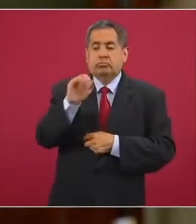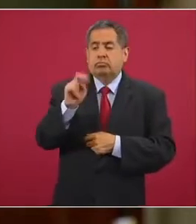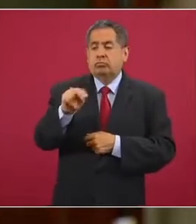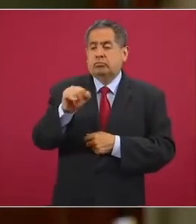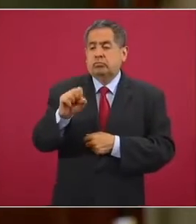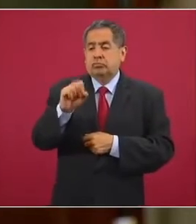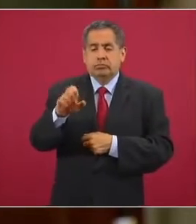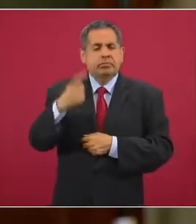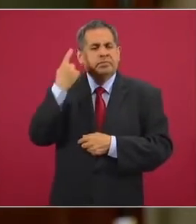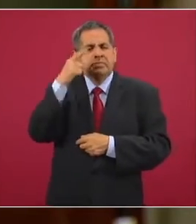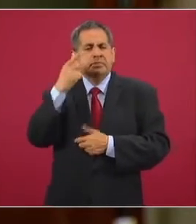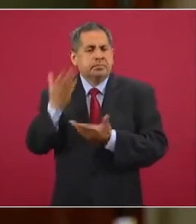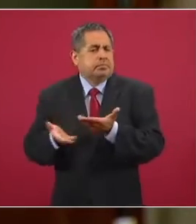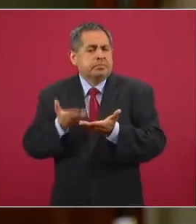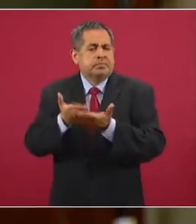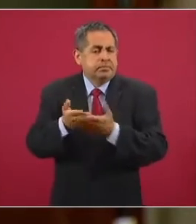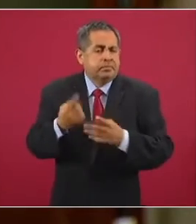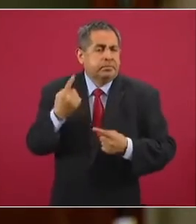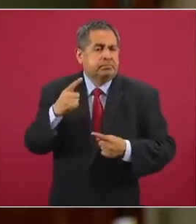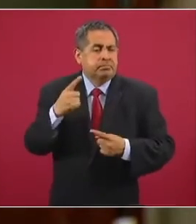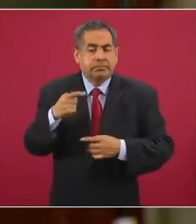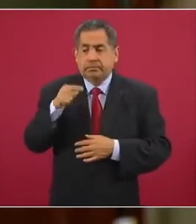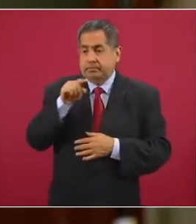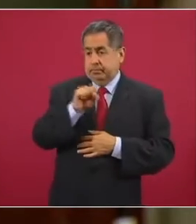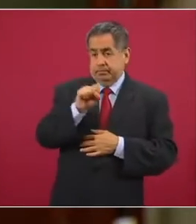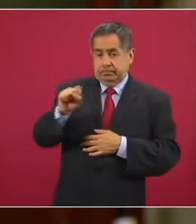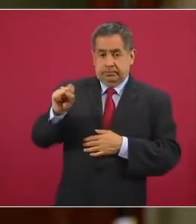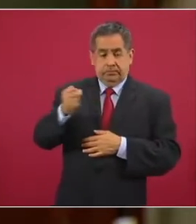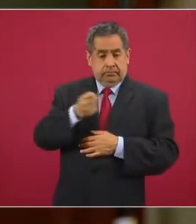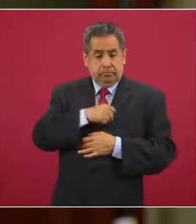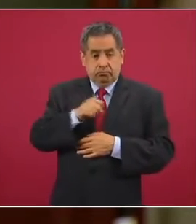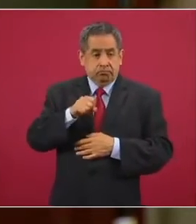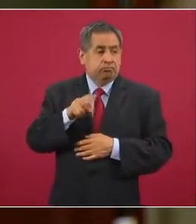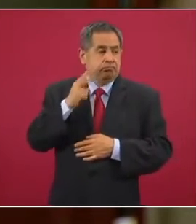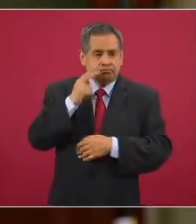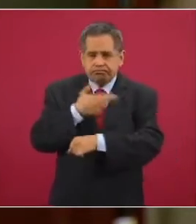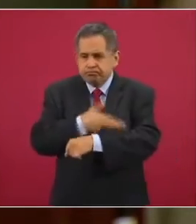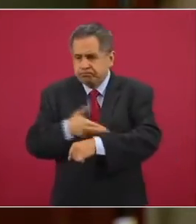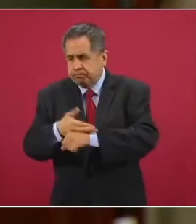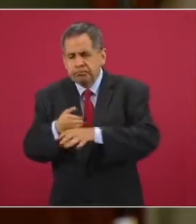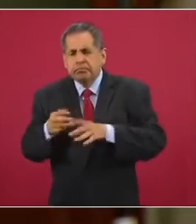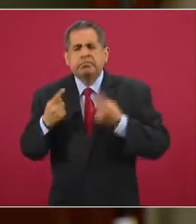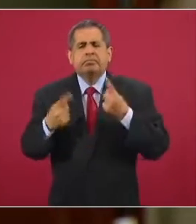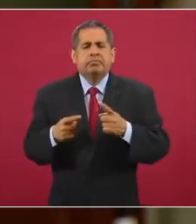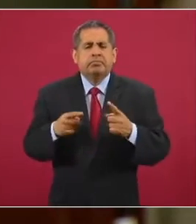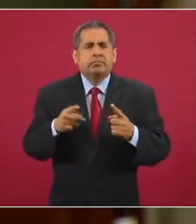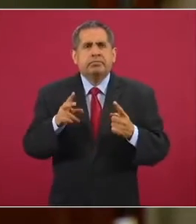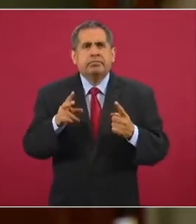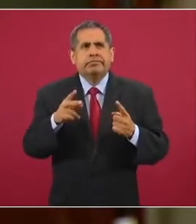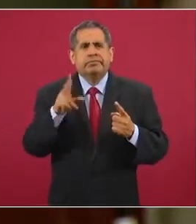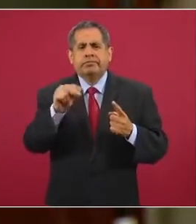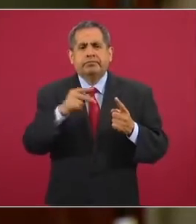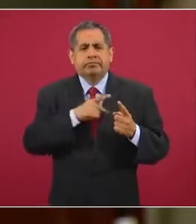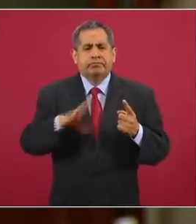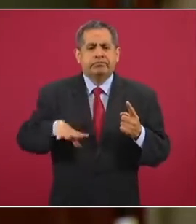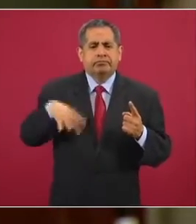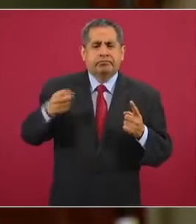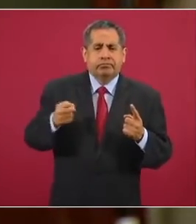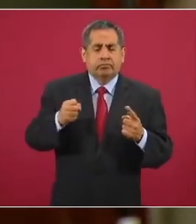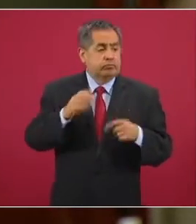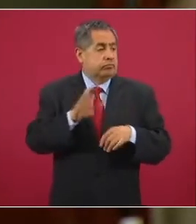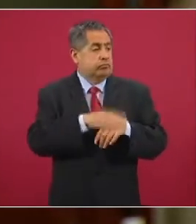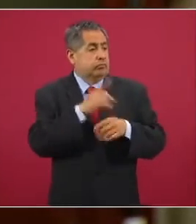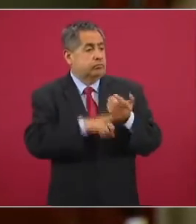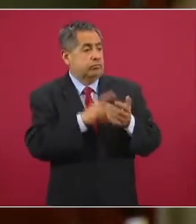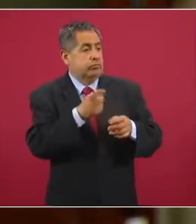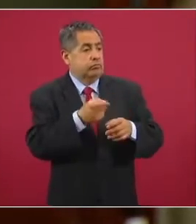Una es para que primero la Secretaría de Salud puedan realizar acciones necesarias para evitar abusos por parte de los hospitales COVID,